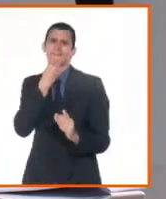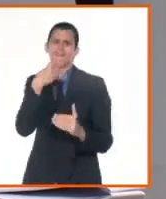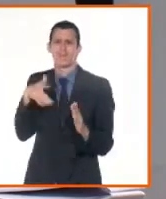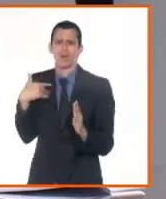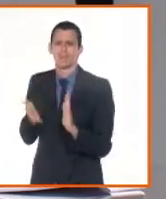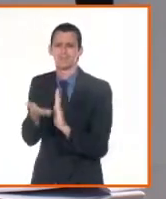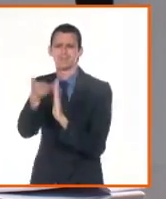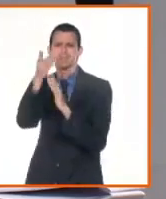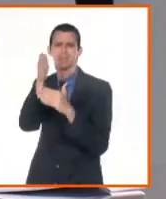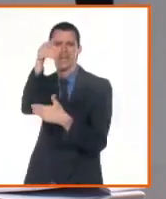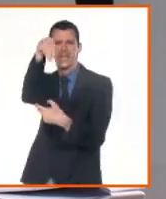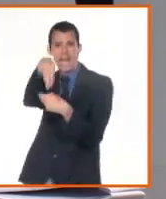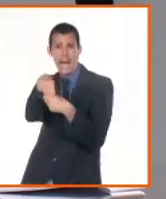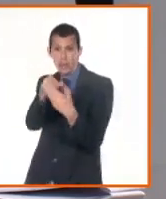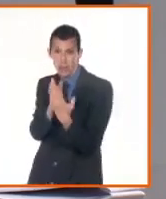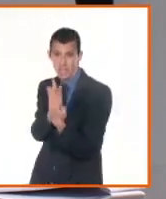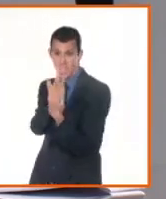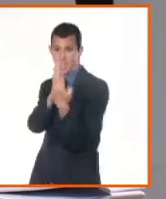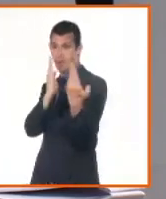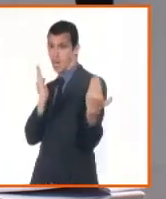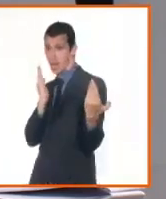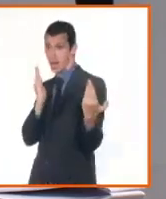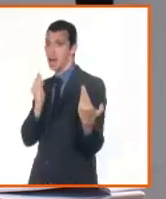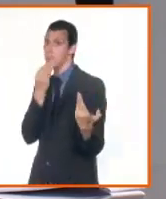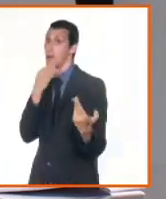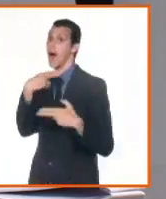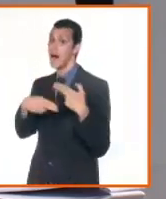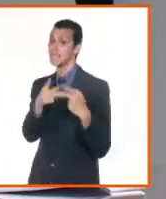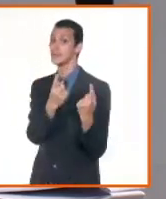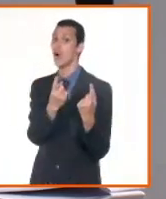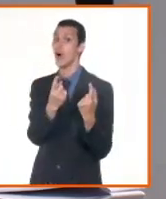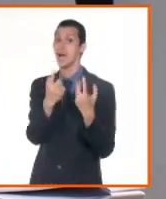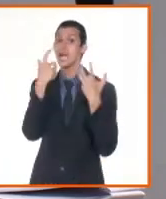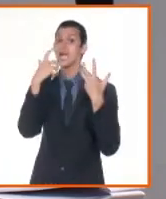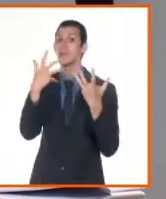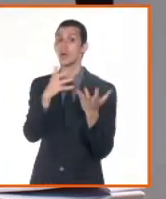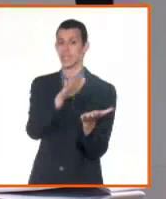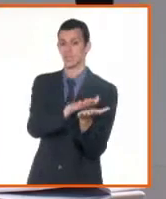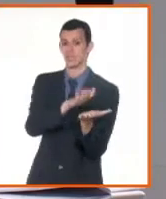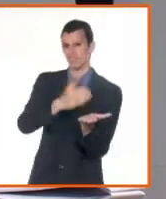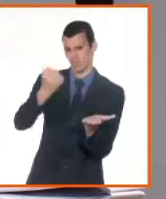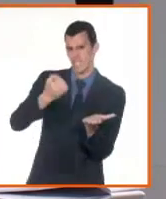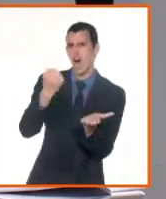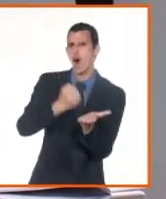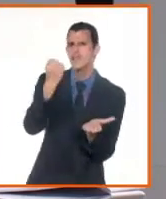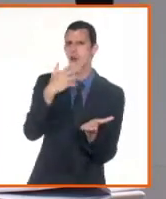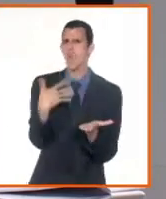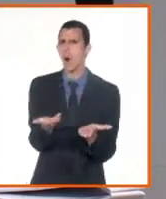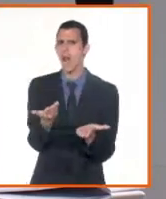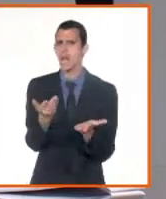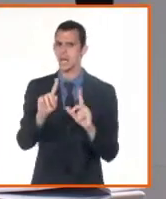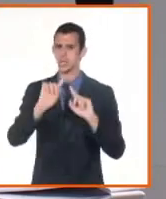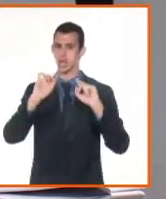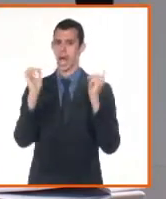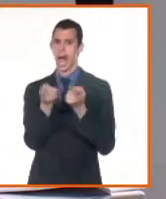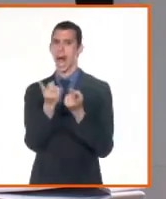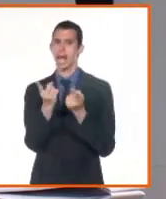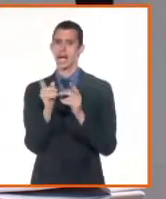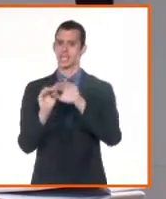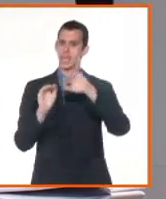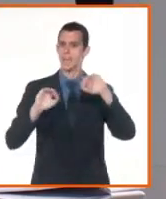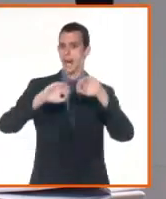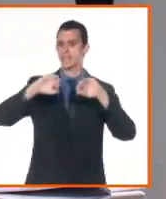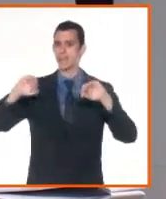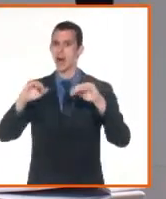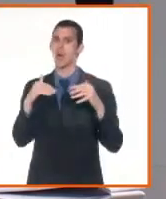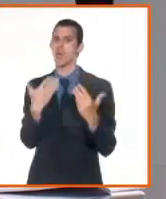lo puede hacer valer frente a terceros. Antes, un asiento para